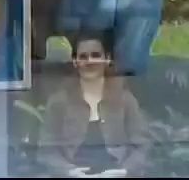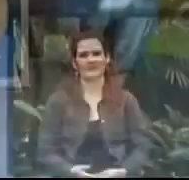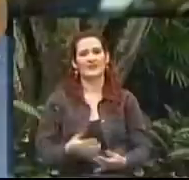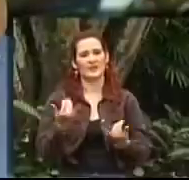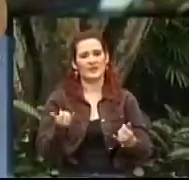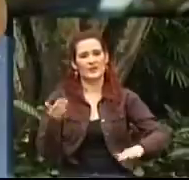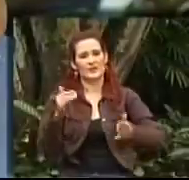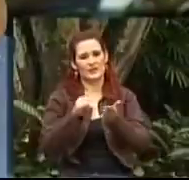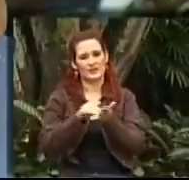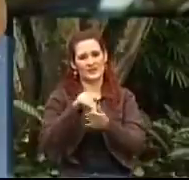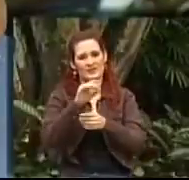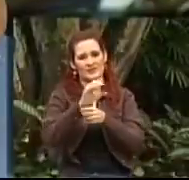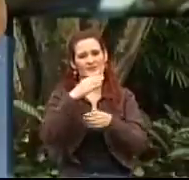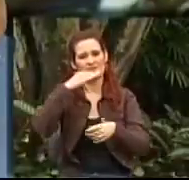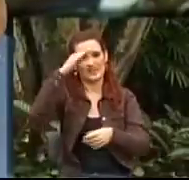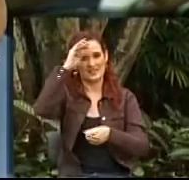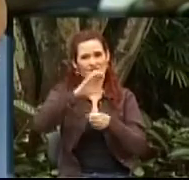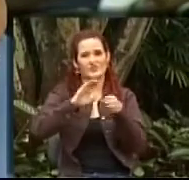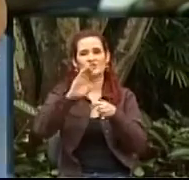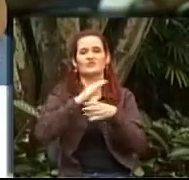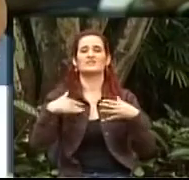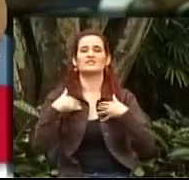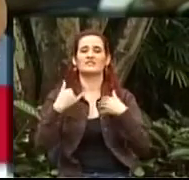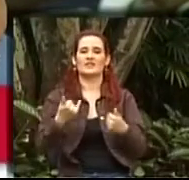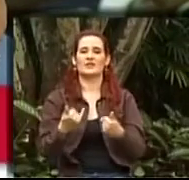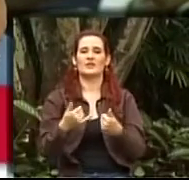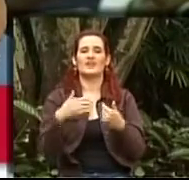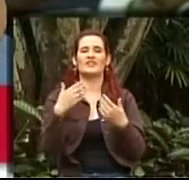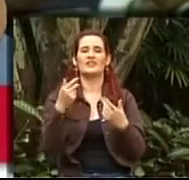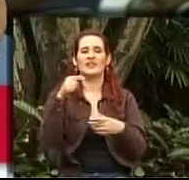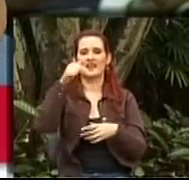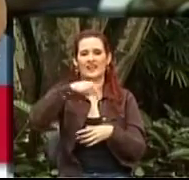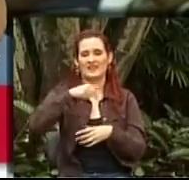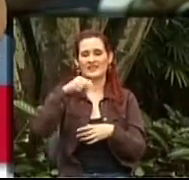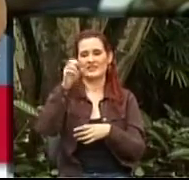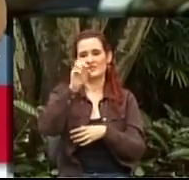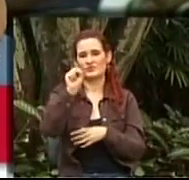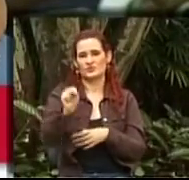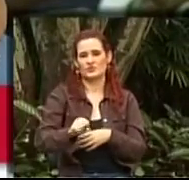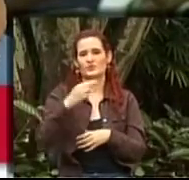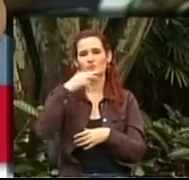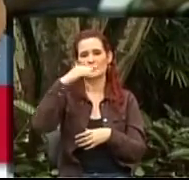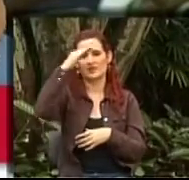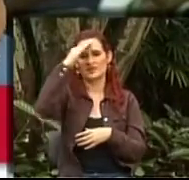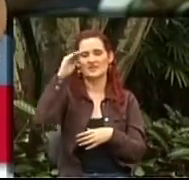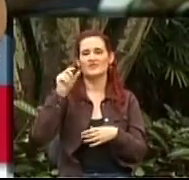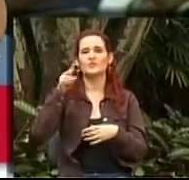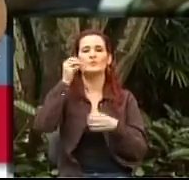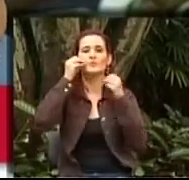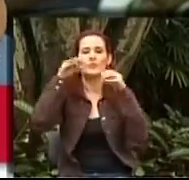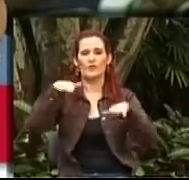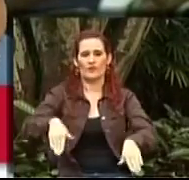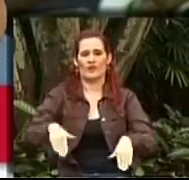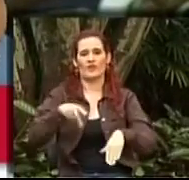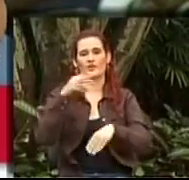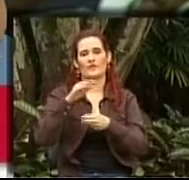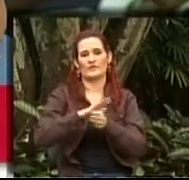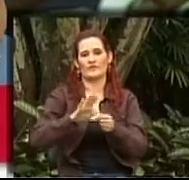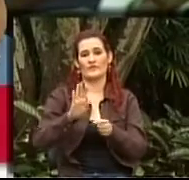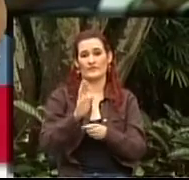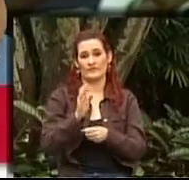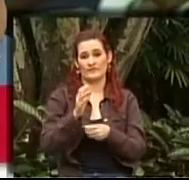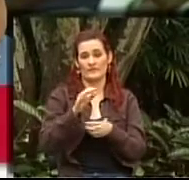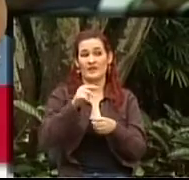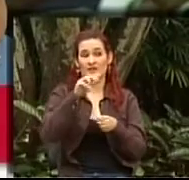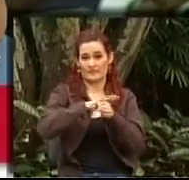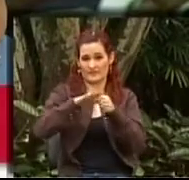Regresamos a Medellín, Ciudad Saludable. Originamos este programa desde Canal Parque, al sur de Medellín, barrio El Poblado, donde a propósito se está colgando en este